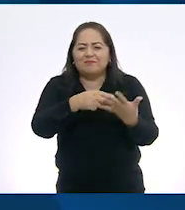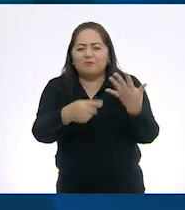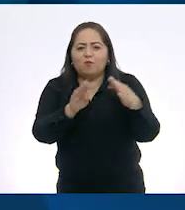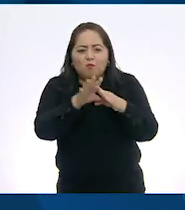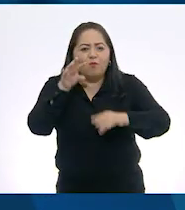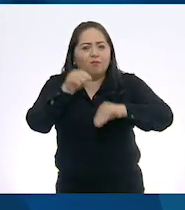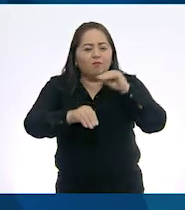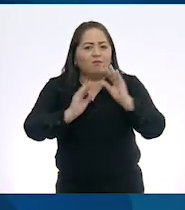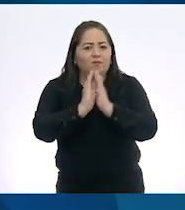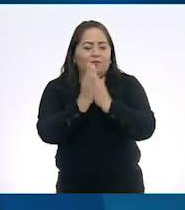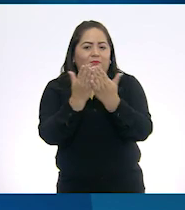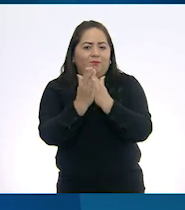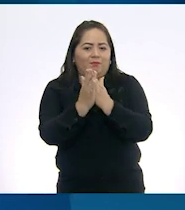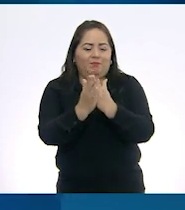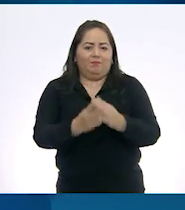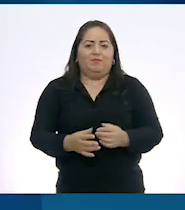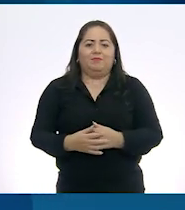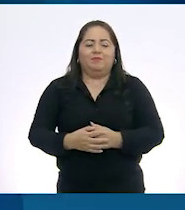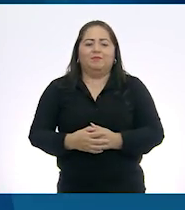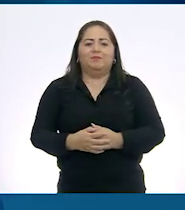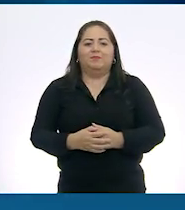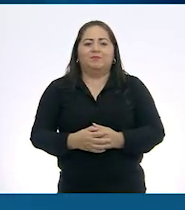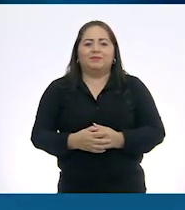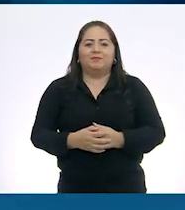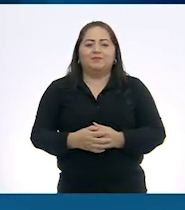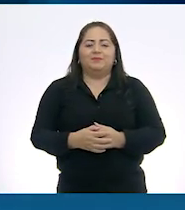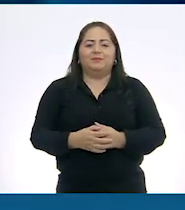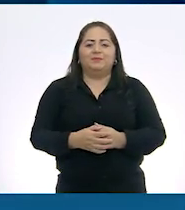elaboración de un libro artesanal veracruzano.